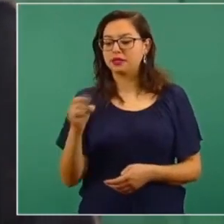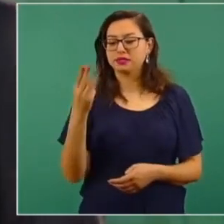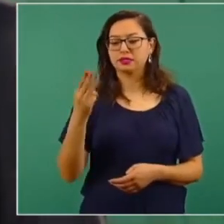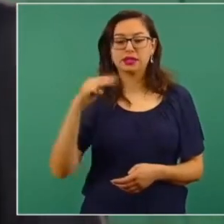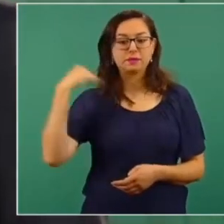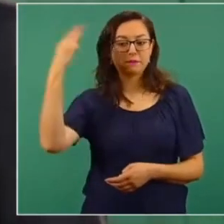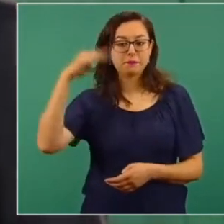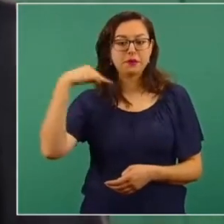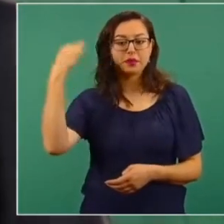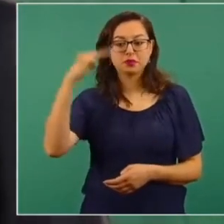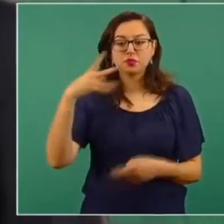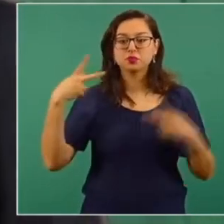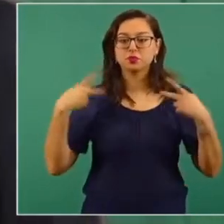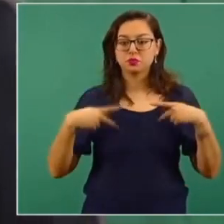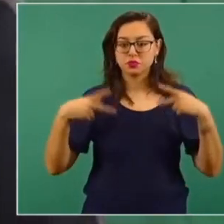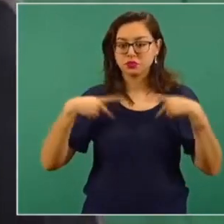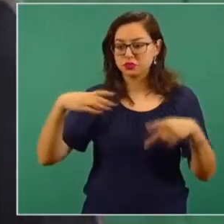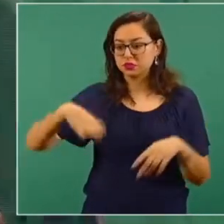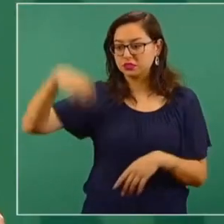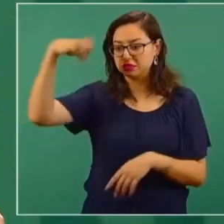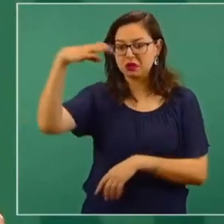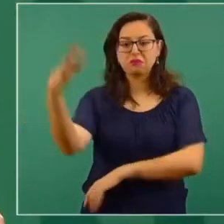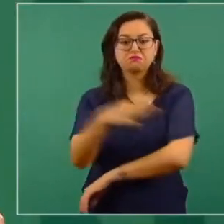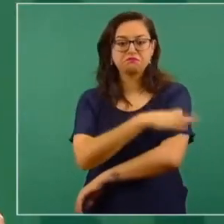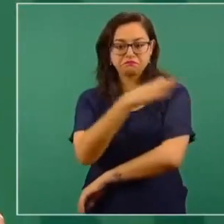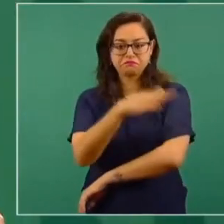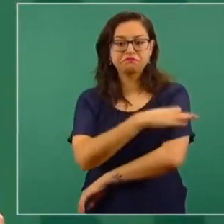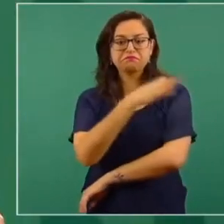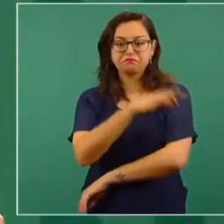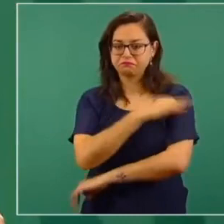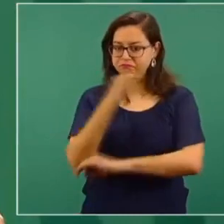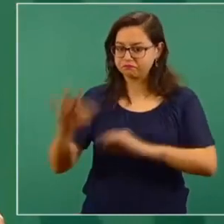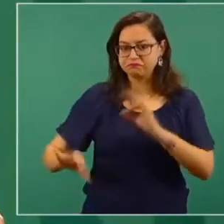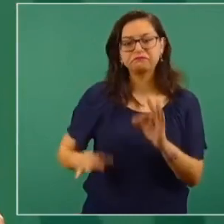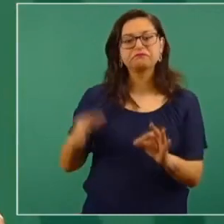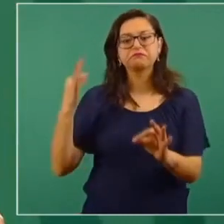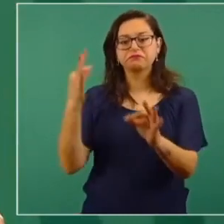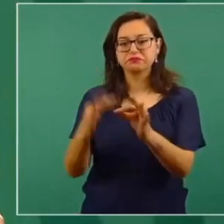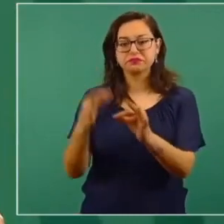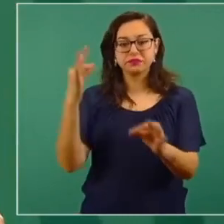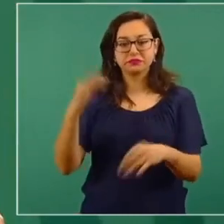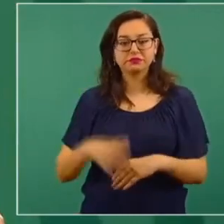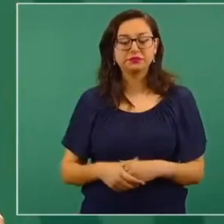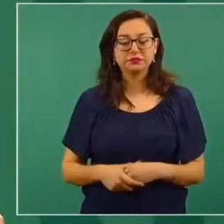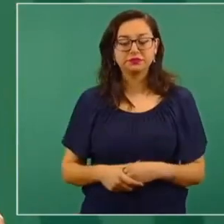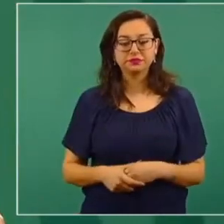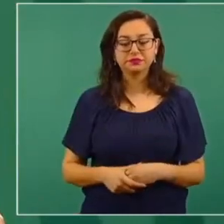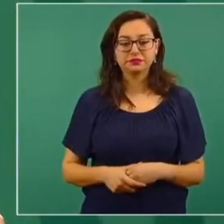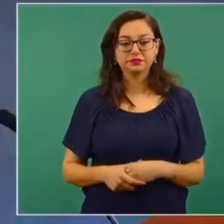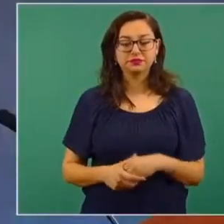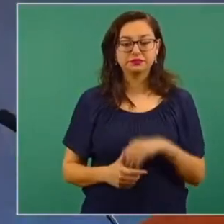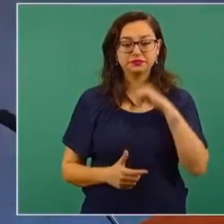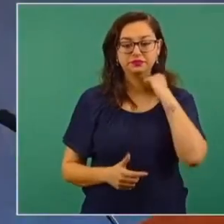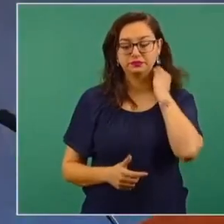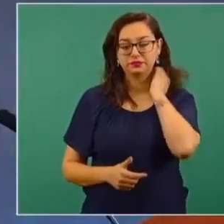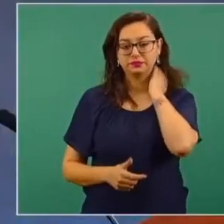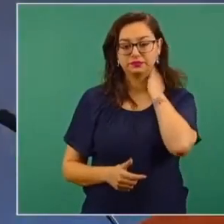terminar de vacunar a todos los adultos mayores y